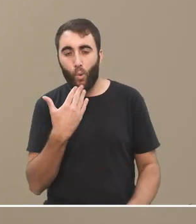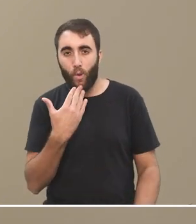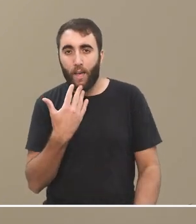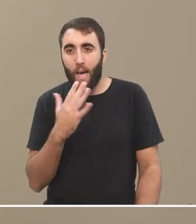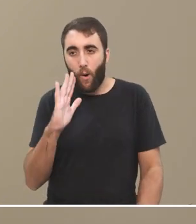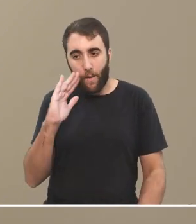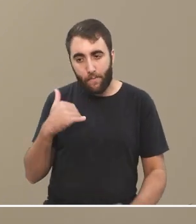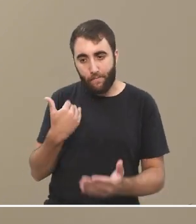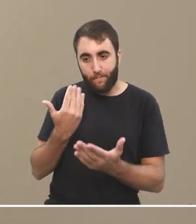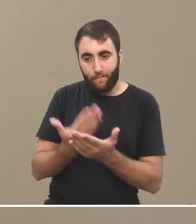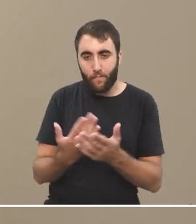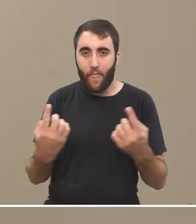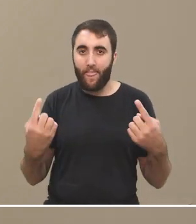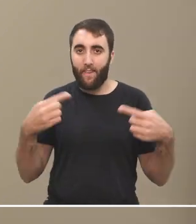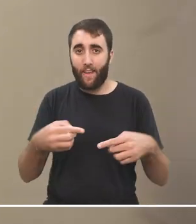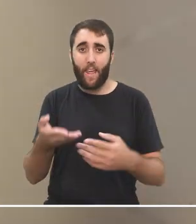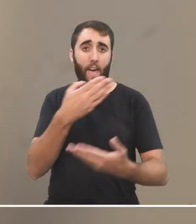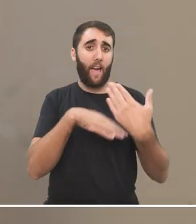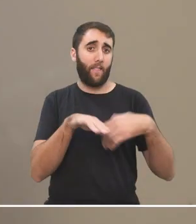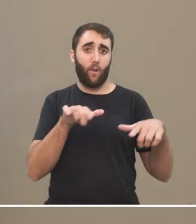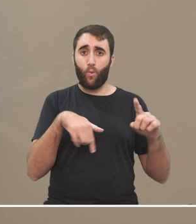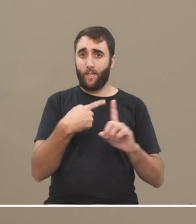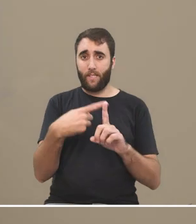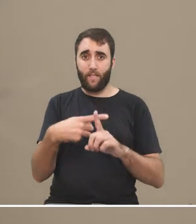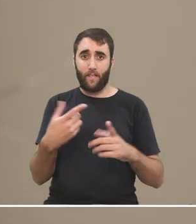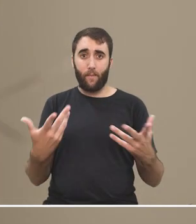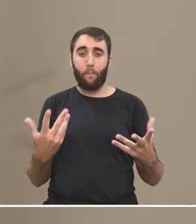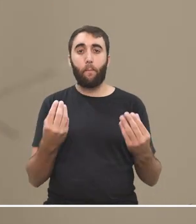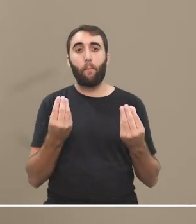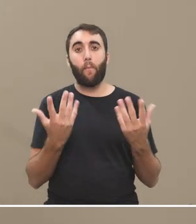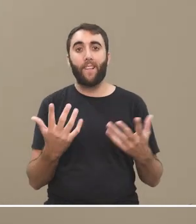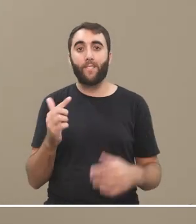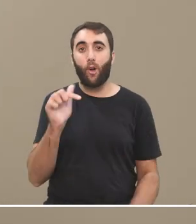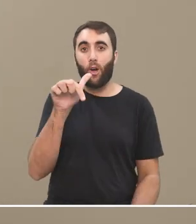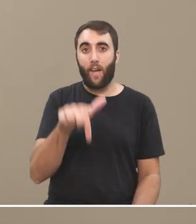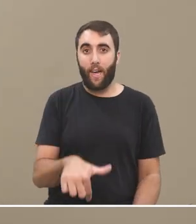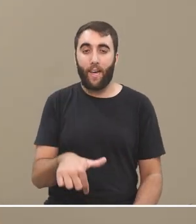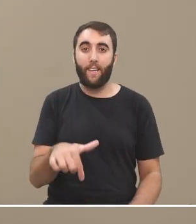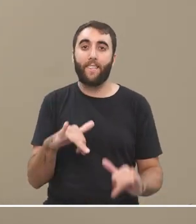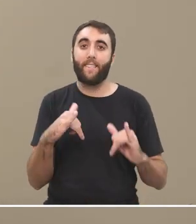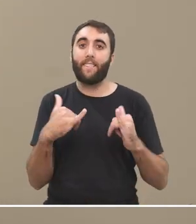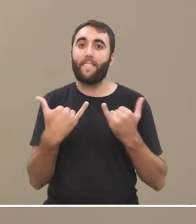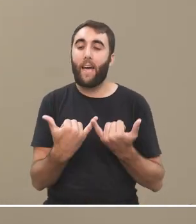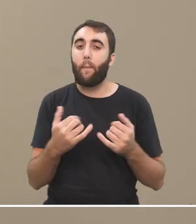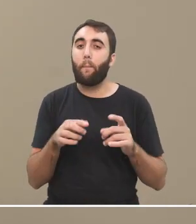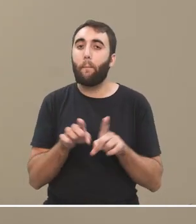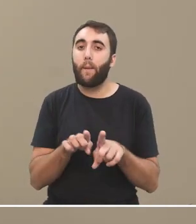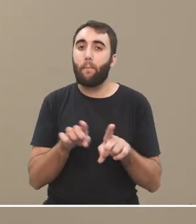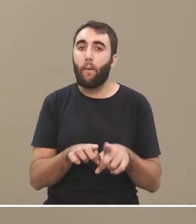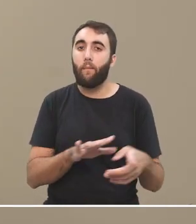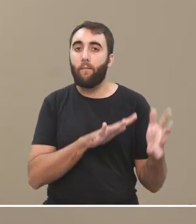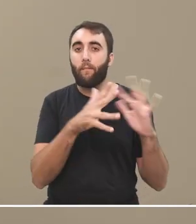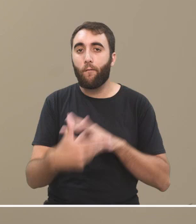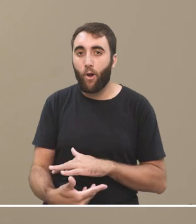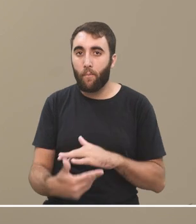toda una serie de debates que antes no se cuestionaban entonces por un lado eso por otro lado por el mismo tipo de